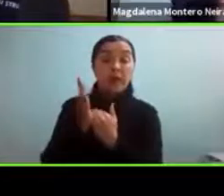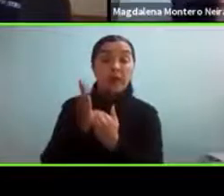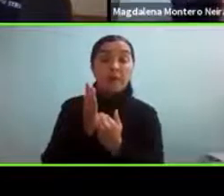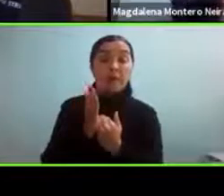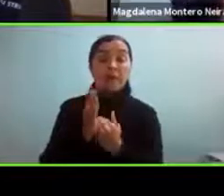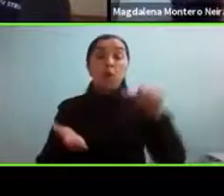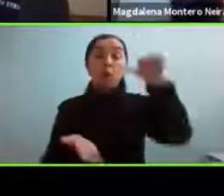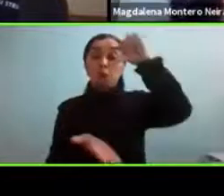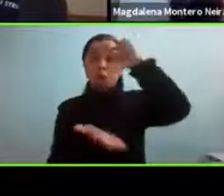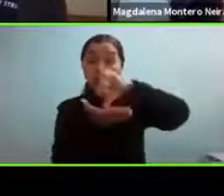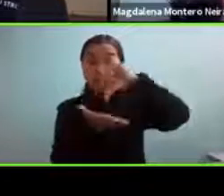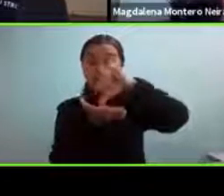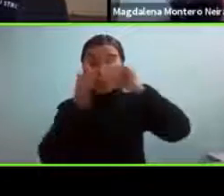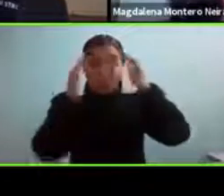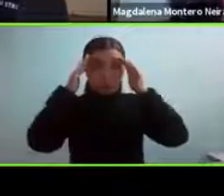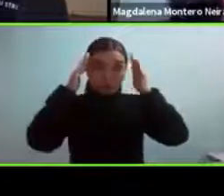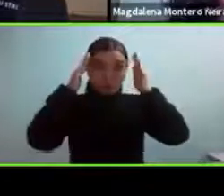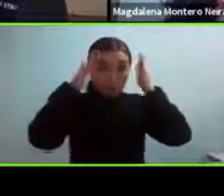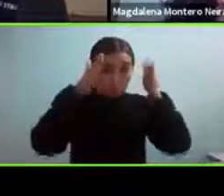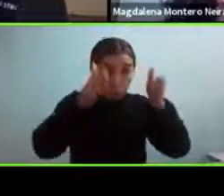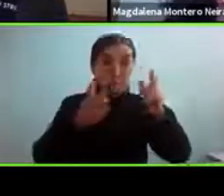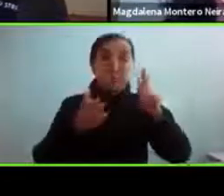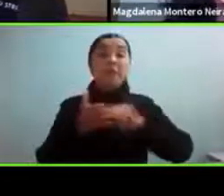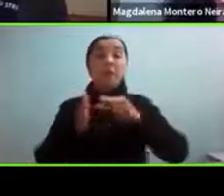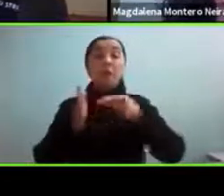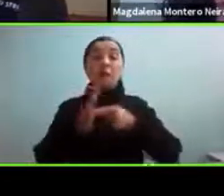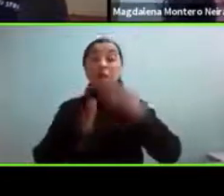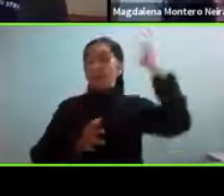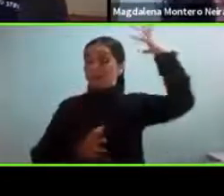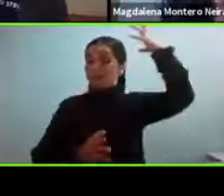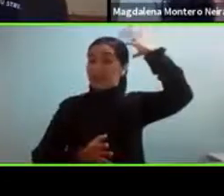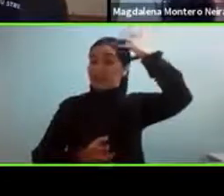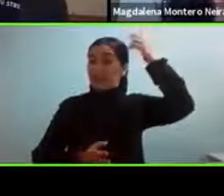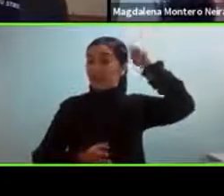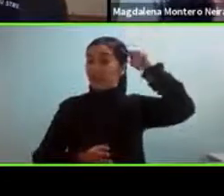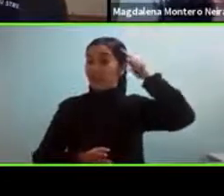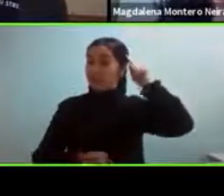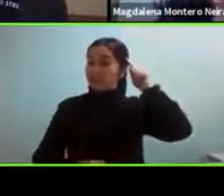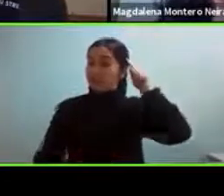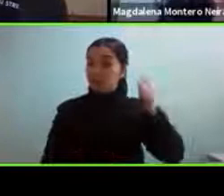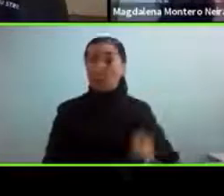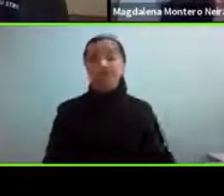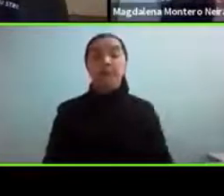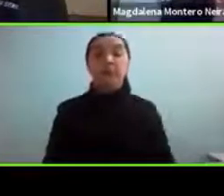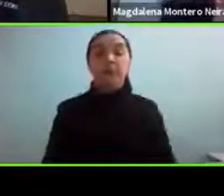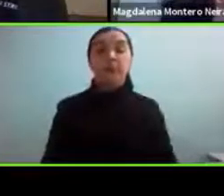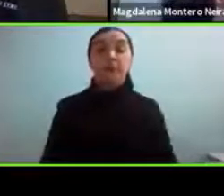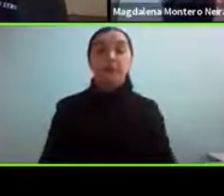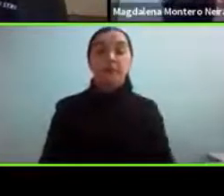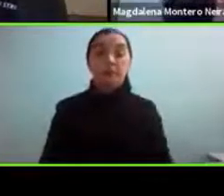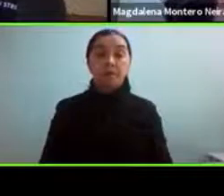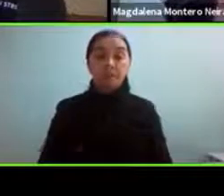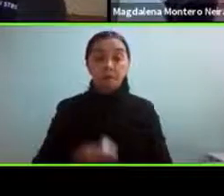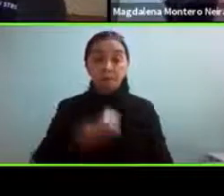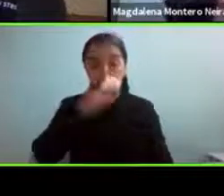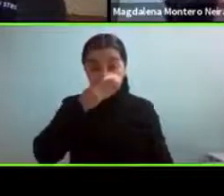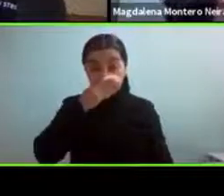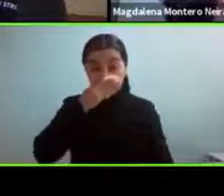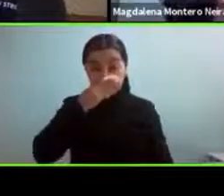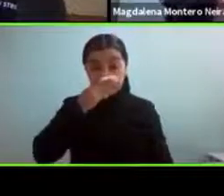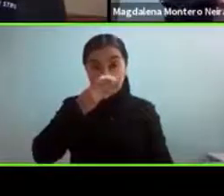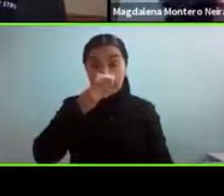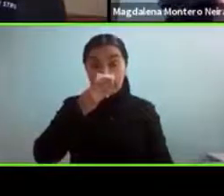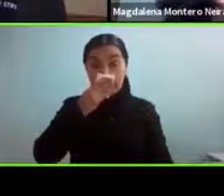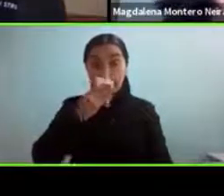dedica a la atención de pacientes con lesiones cerebrales adquiridas. Además, los últimos años lo ha dedicado a